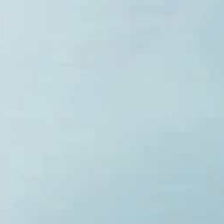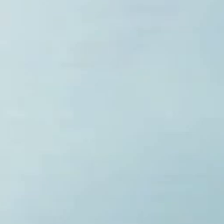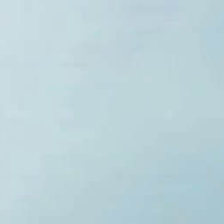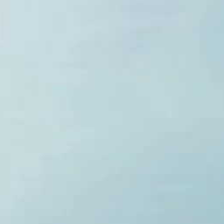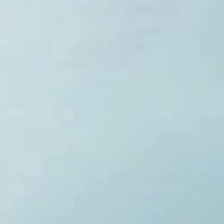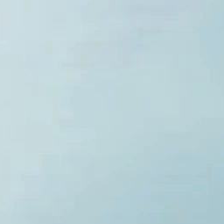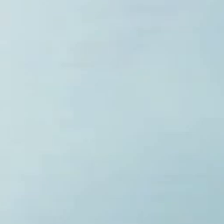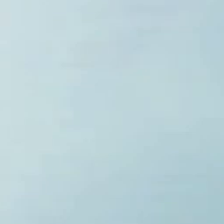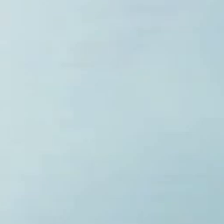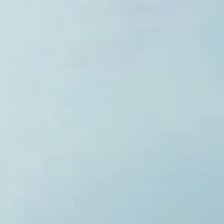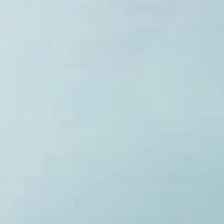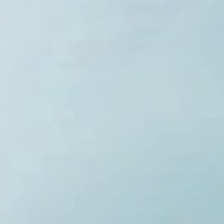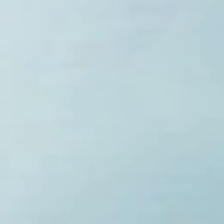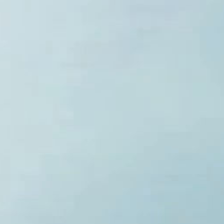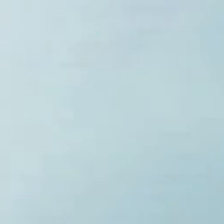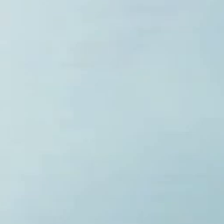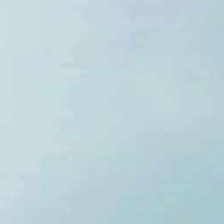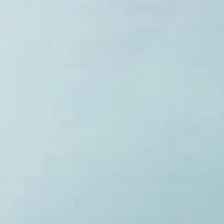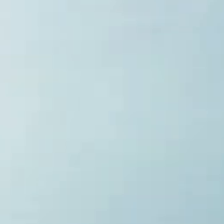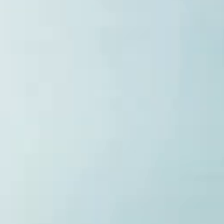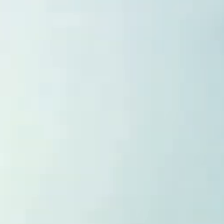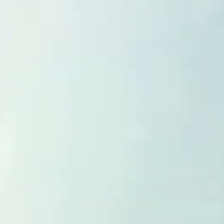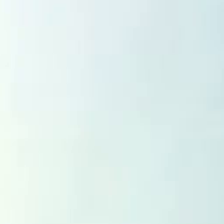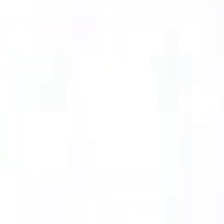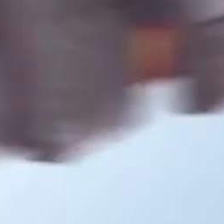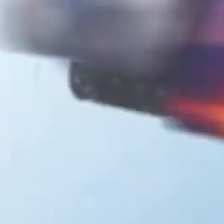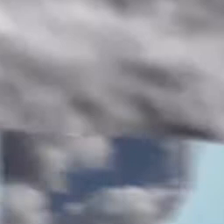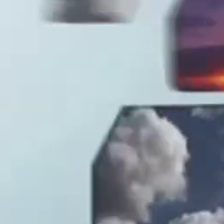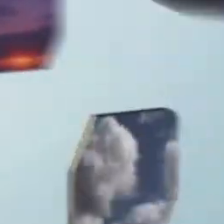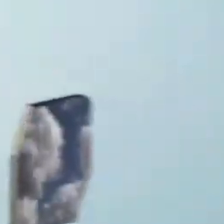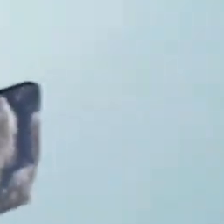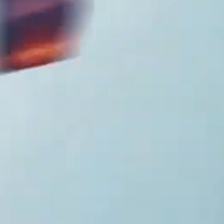Corre el tiempo, corre la ciudad,